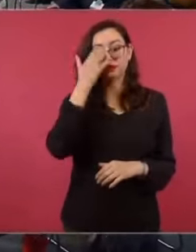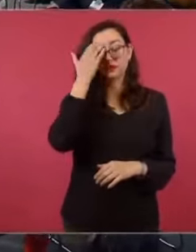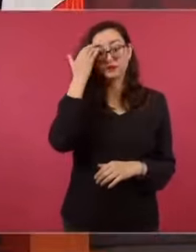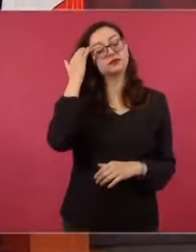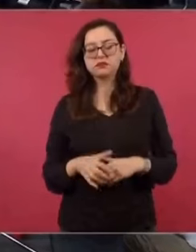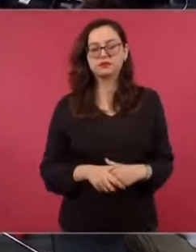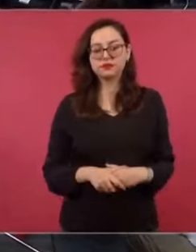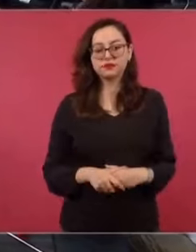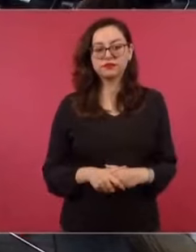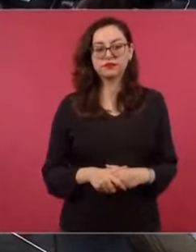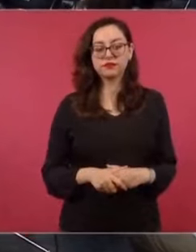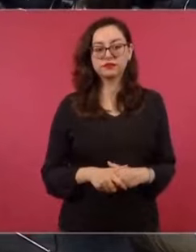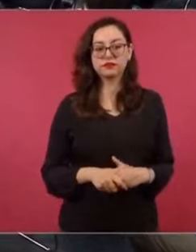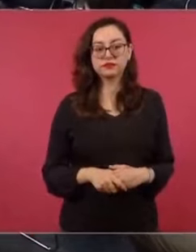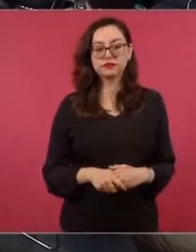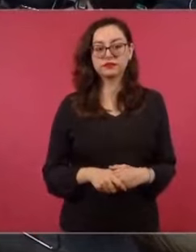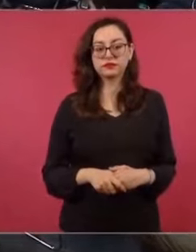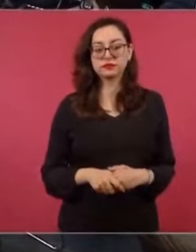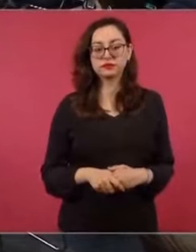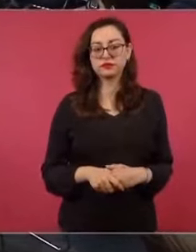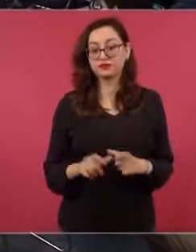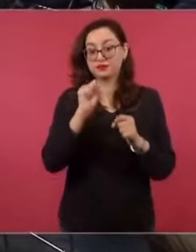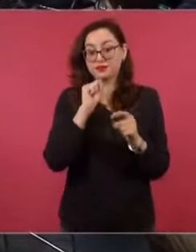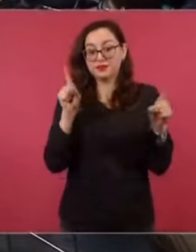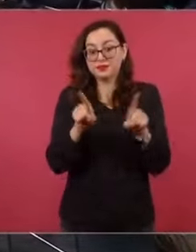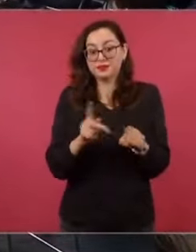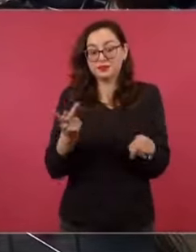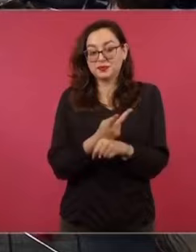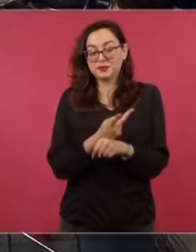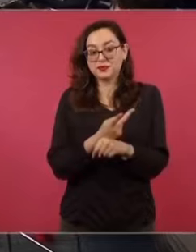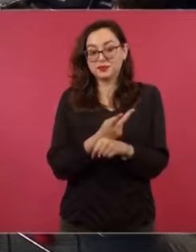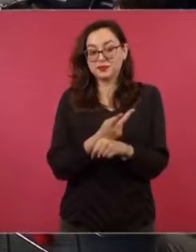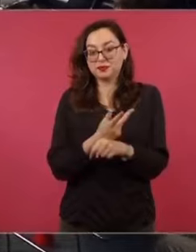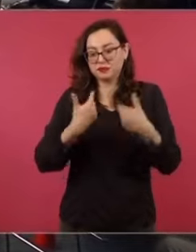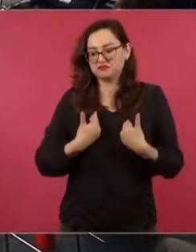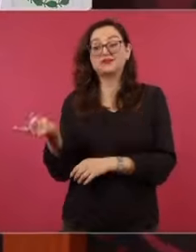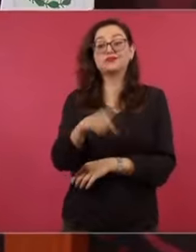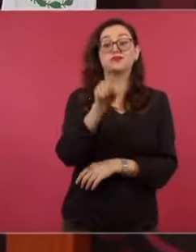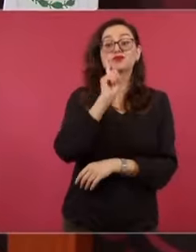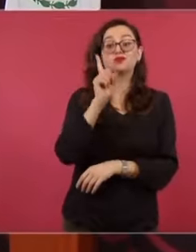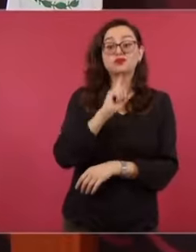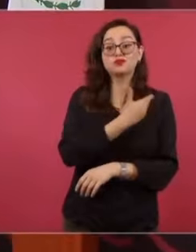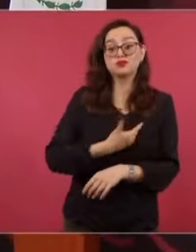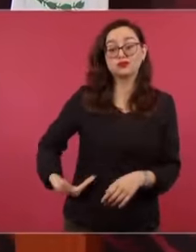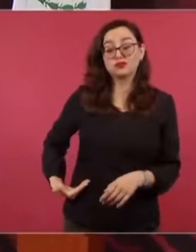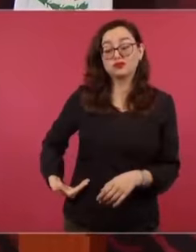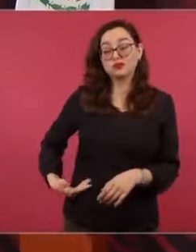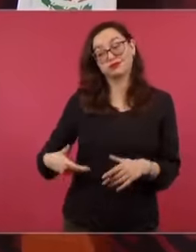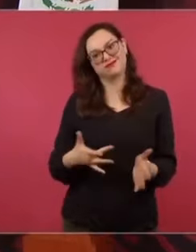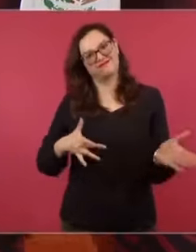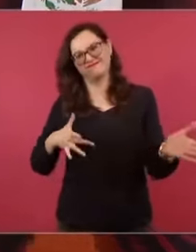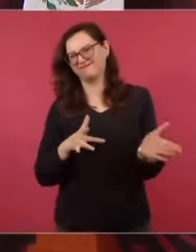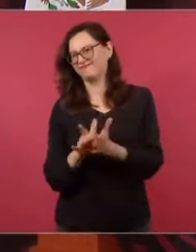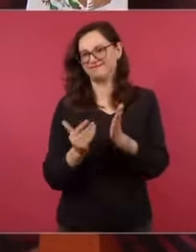ya subió, Bueno, subió porque es la candidata a la presidencia, Claudia,